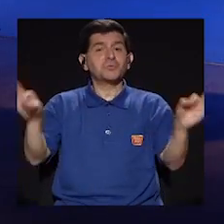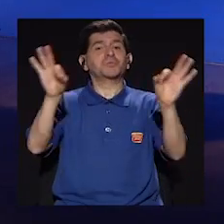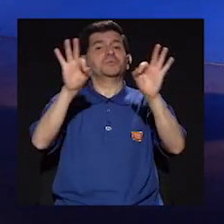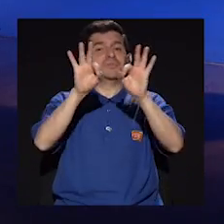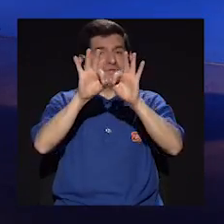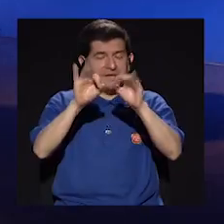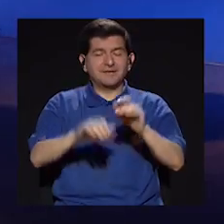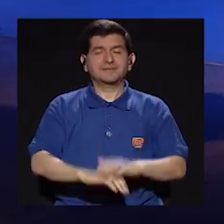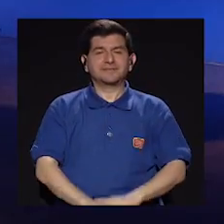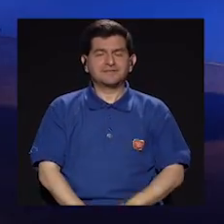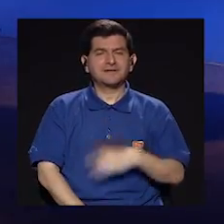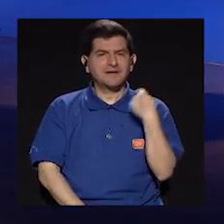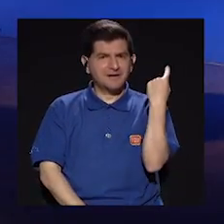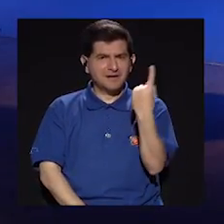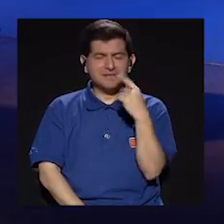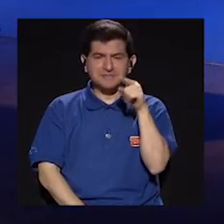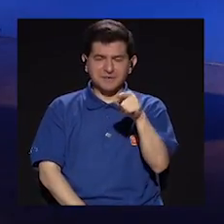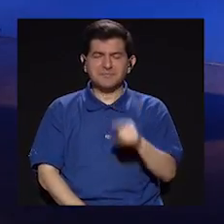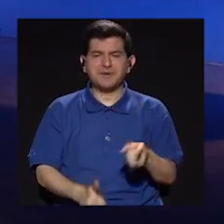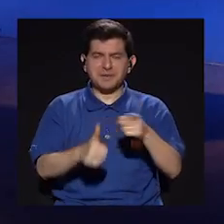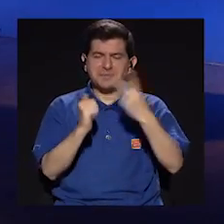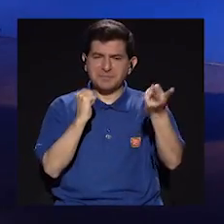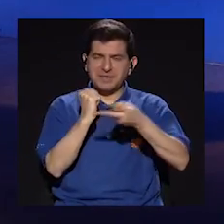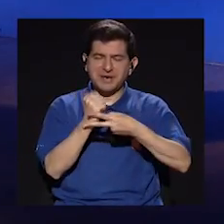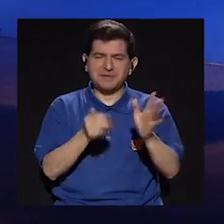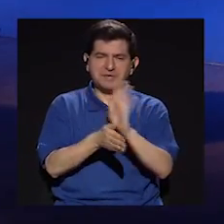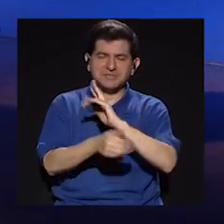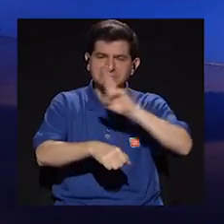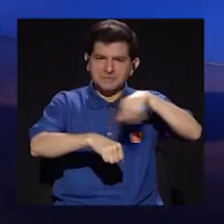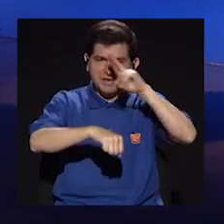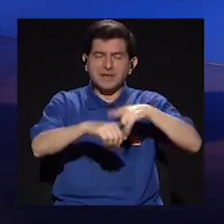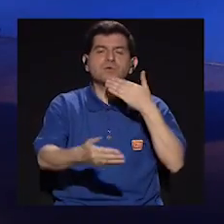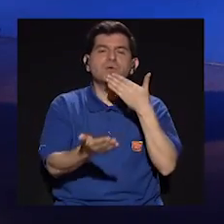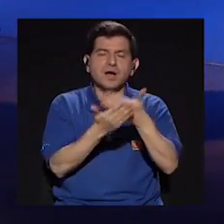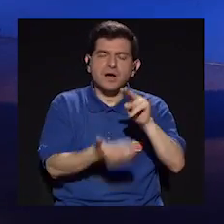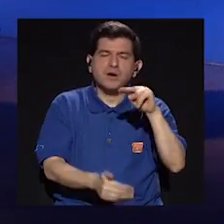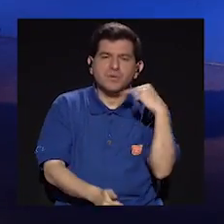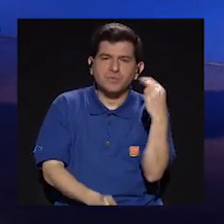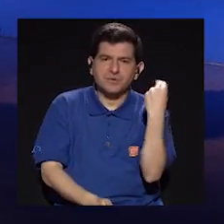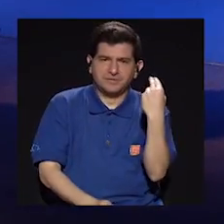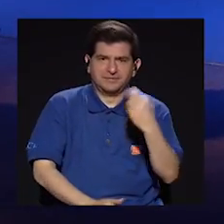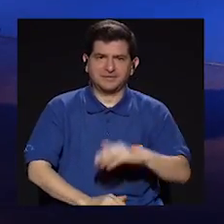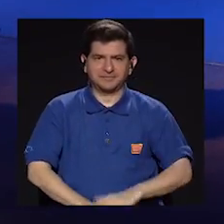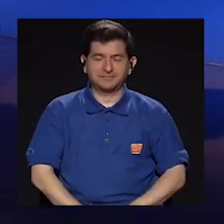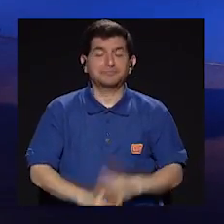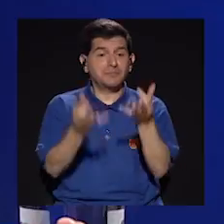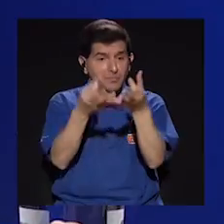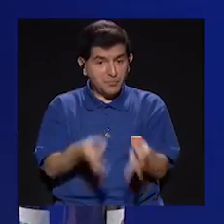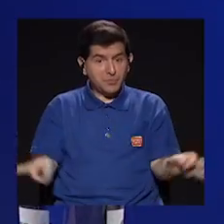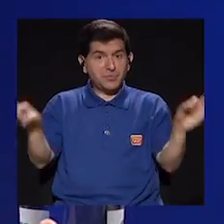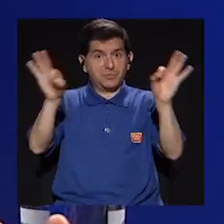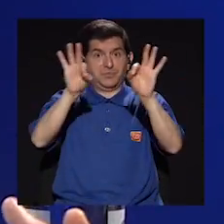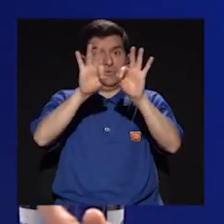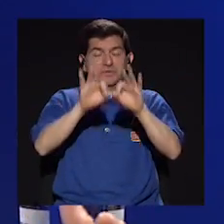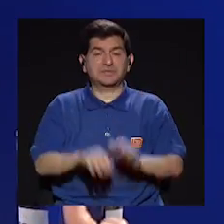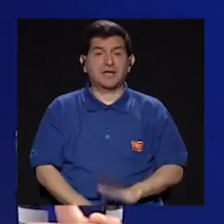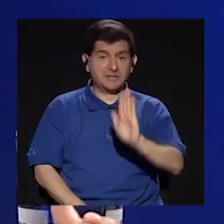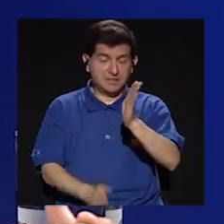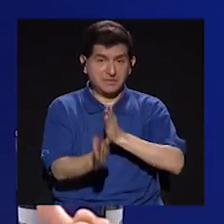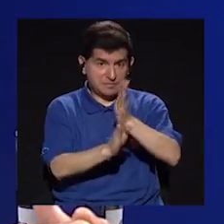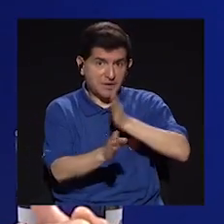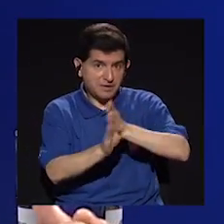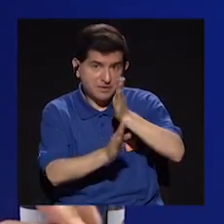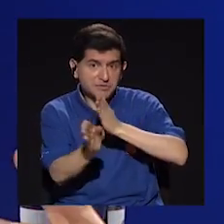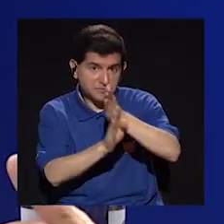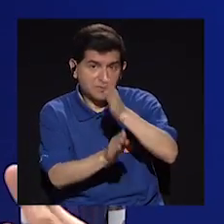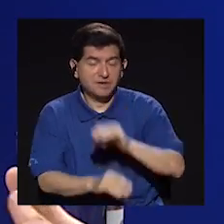importantísimo. Y siempre que se estrena una película nacional, pues es una buena noticia. Es también para